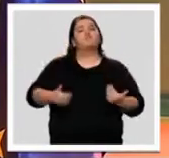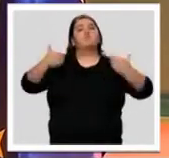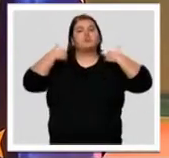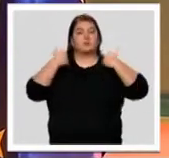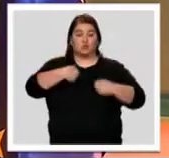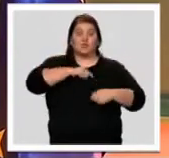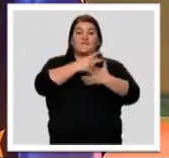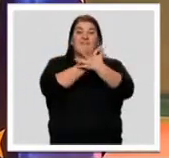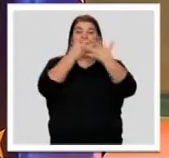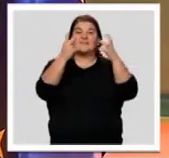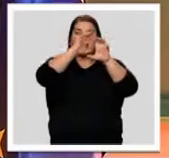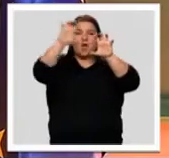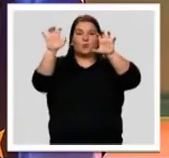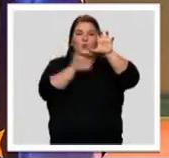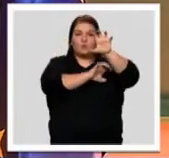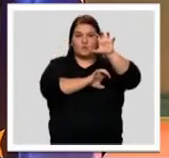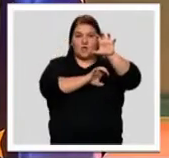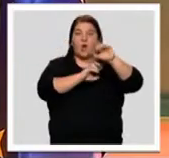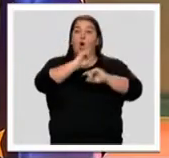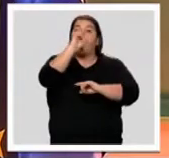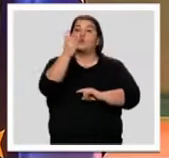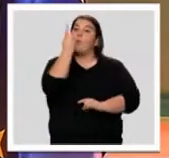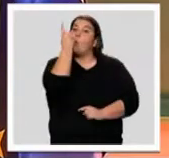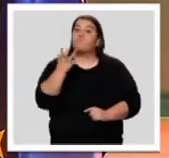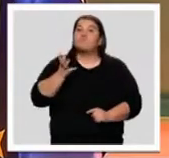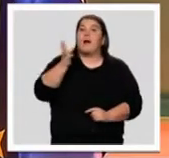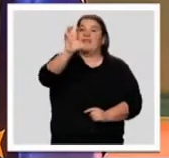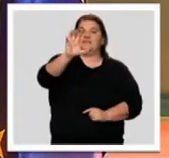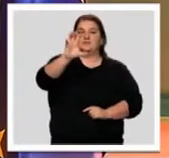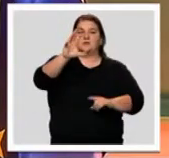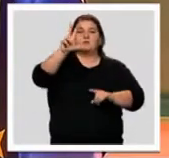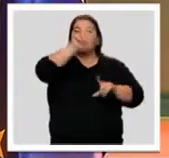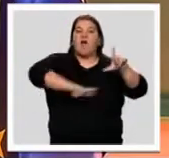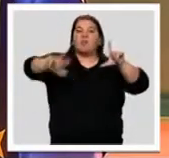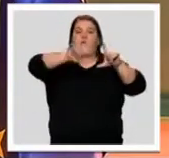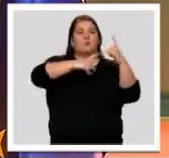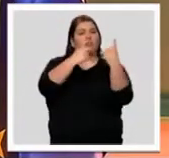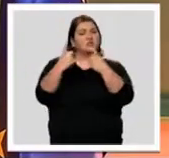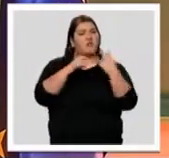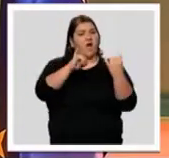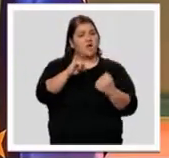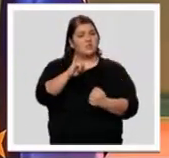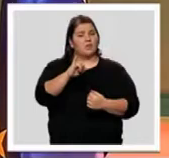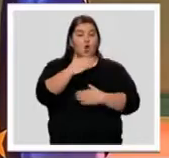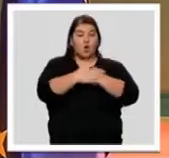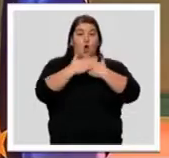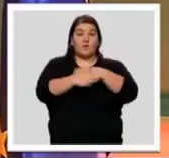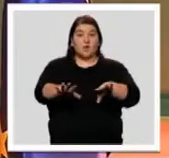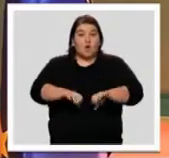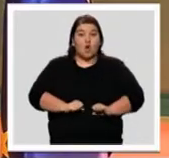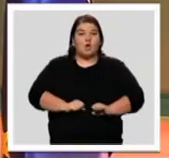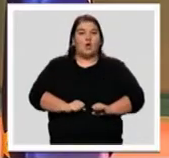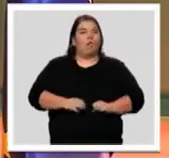17 autonomías, otras en las que somos un país con necesidades nacionales. Gobernar es precisamente eso,